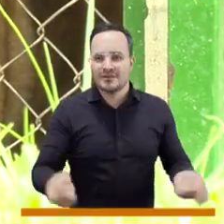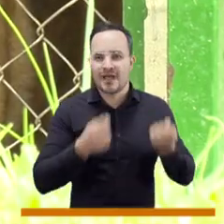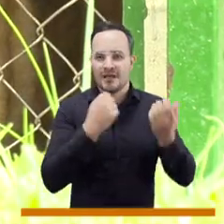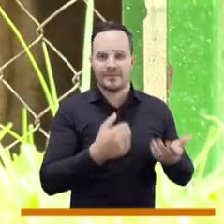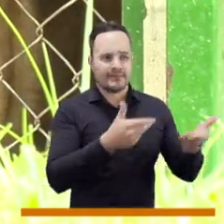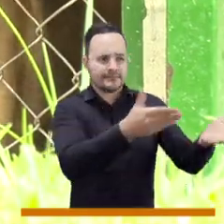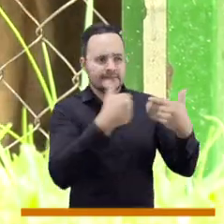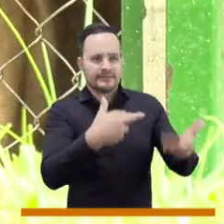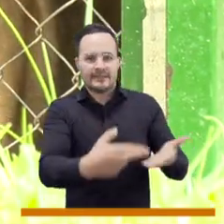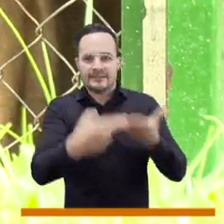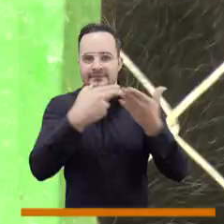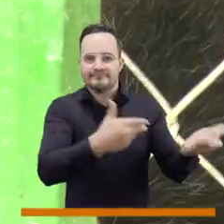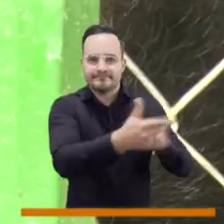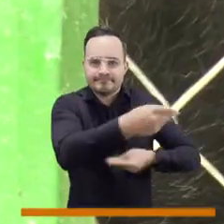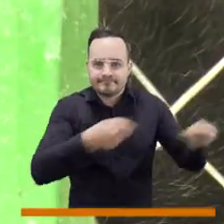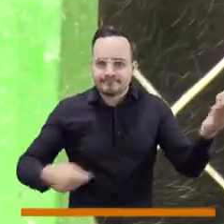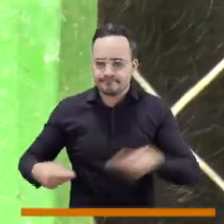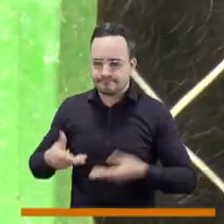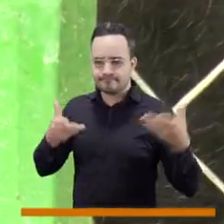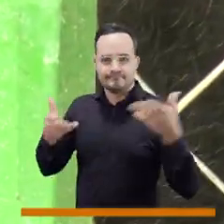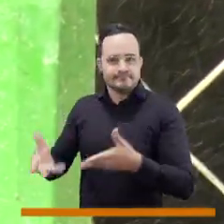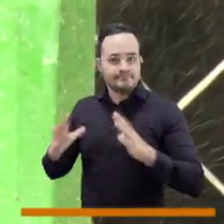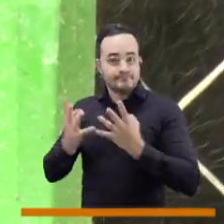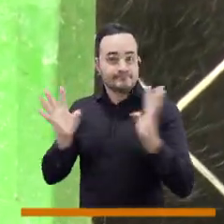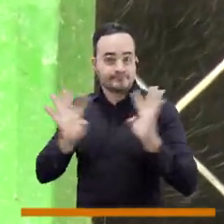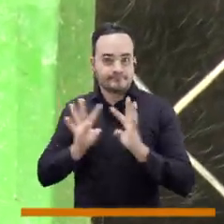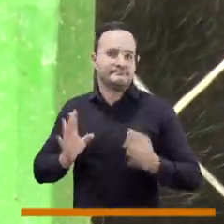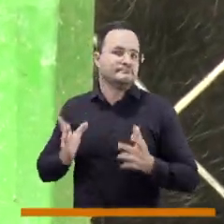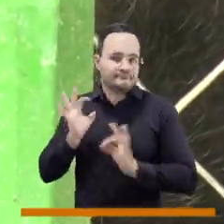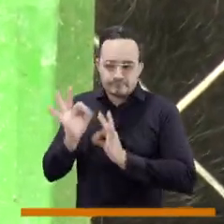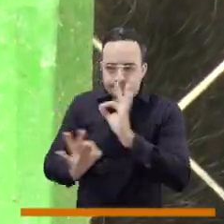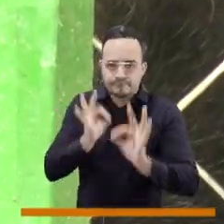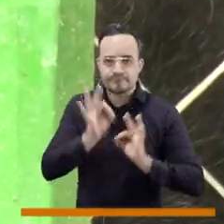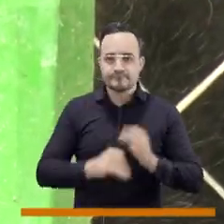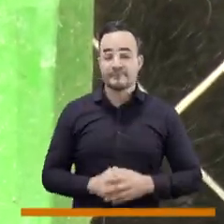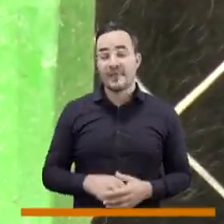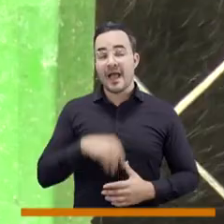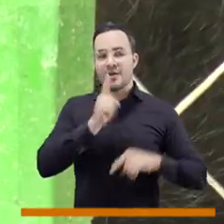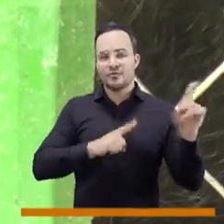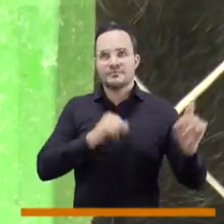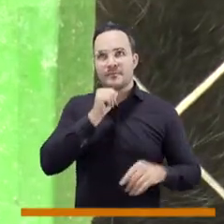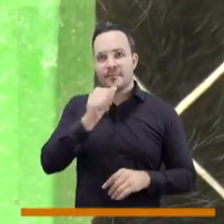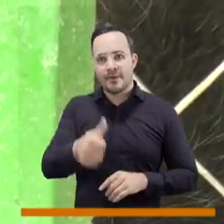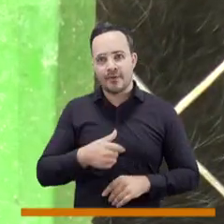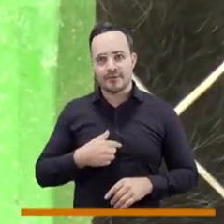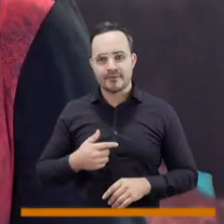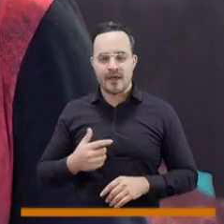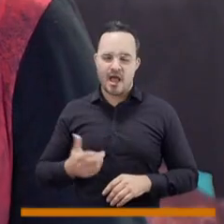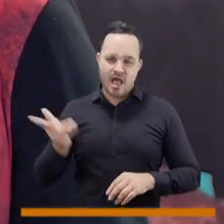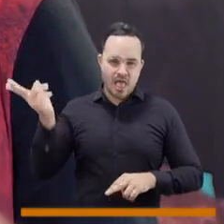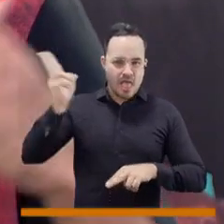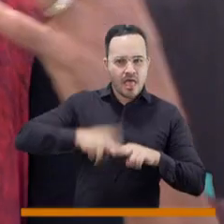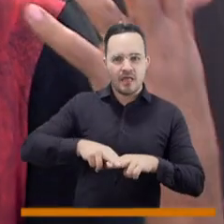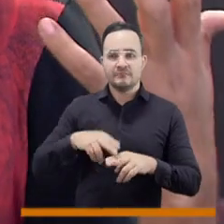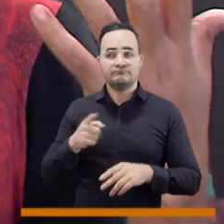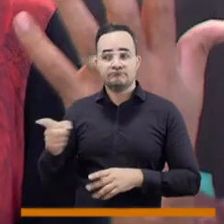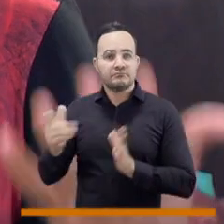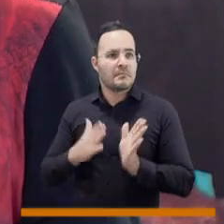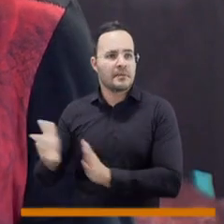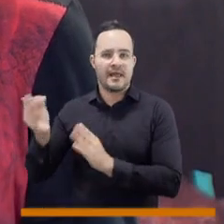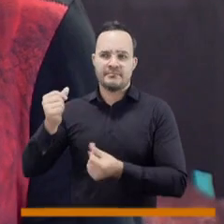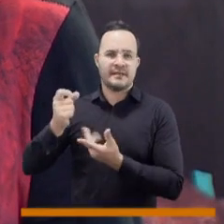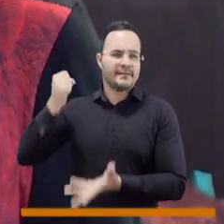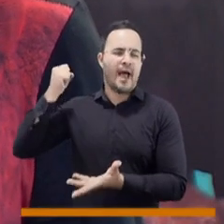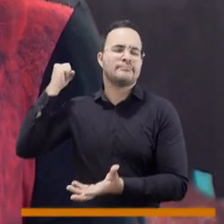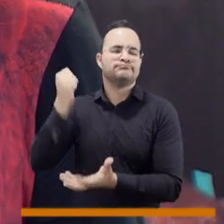priorización de zonas de mayor índice de maltrato, reproducción indiscriminada y abandono. También se han atrevido a decir que se